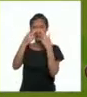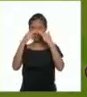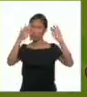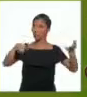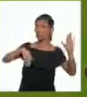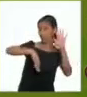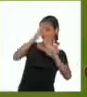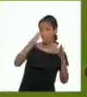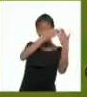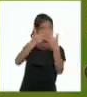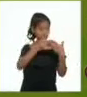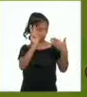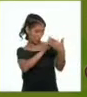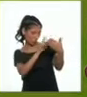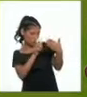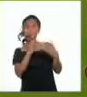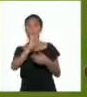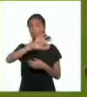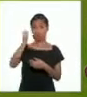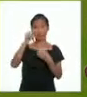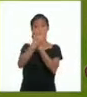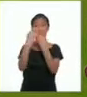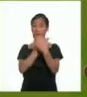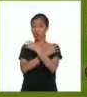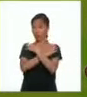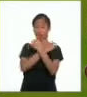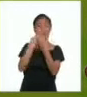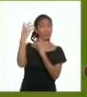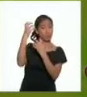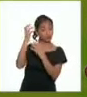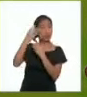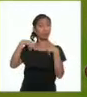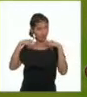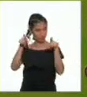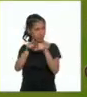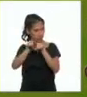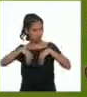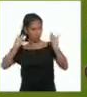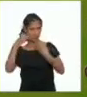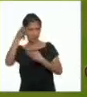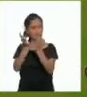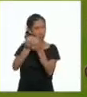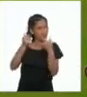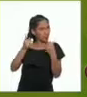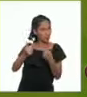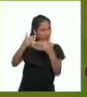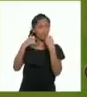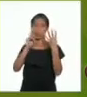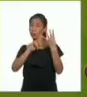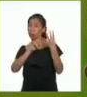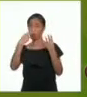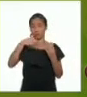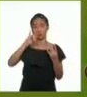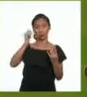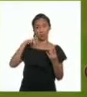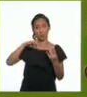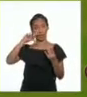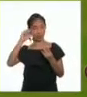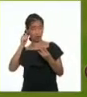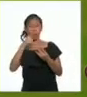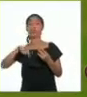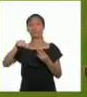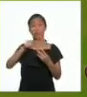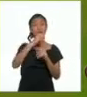estudiosos de Ica, Lambayeque y Piura también podrán ir a un colegio tan bueno como este 4. Huamanga será una ciudad